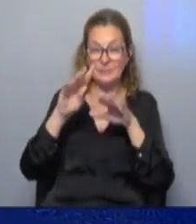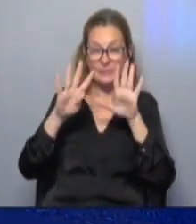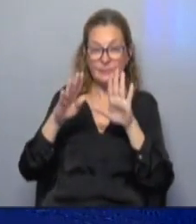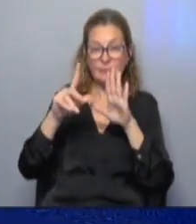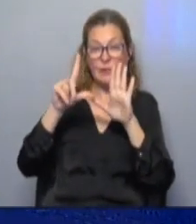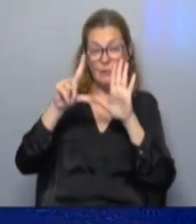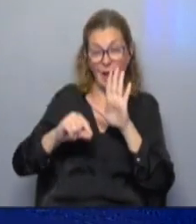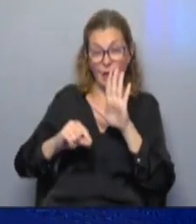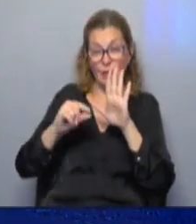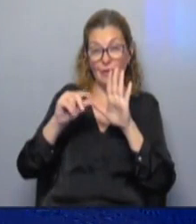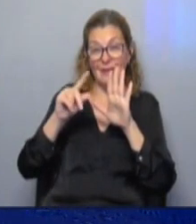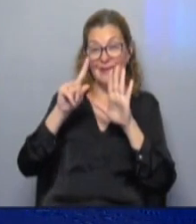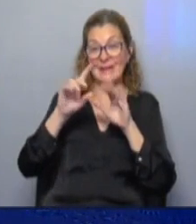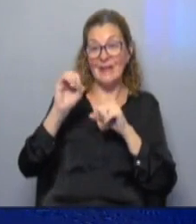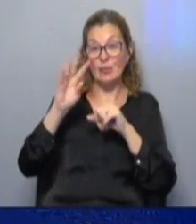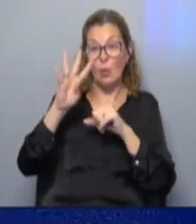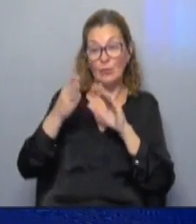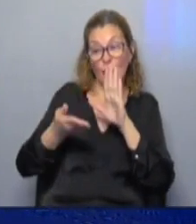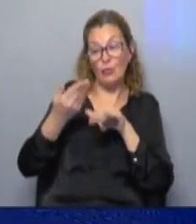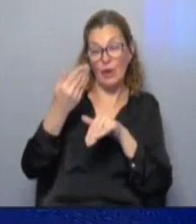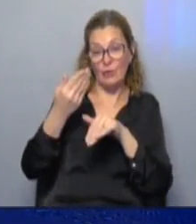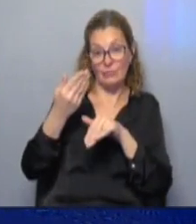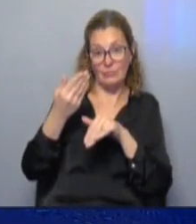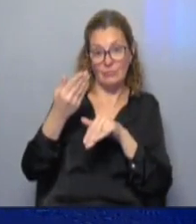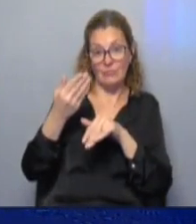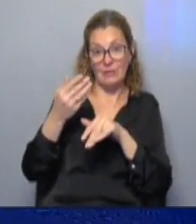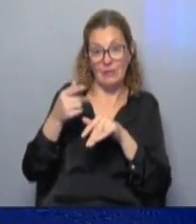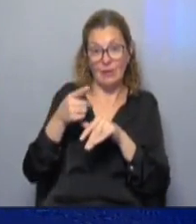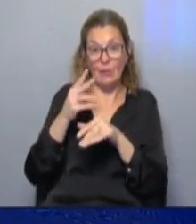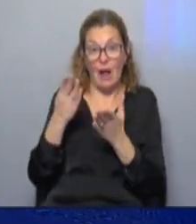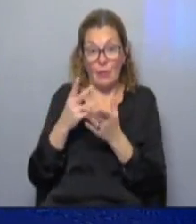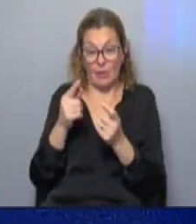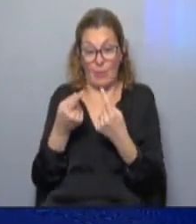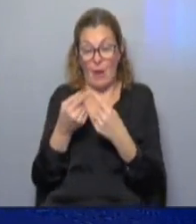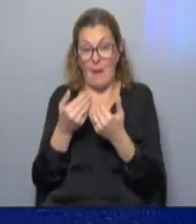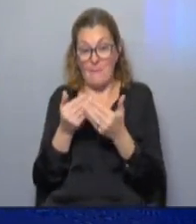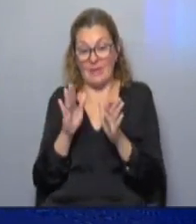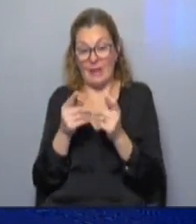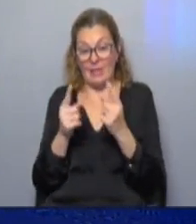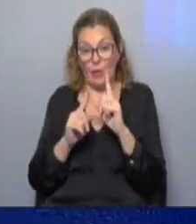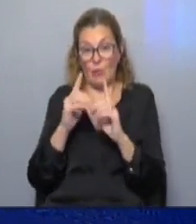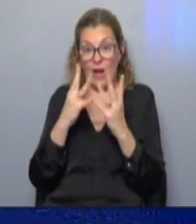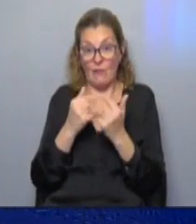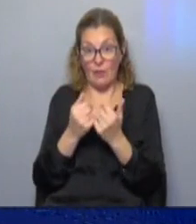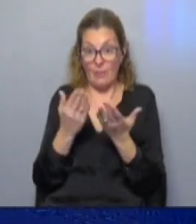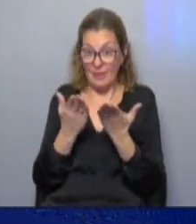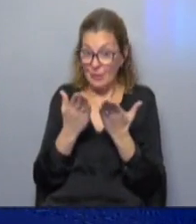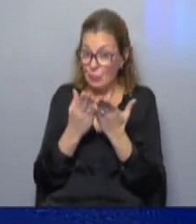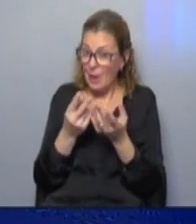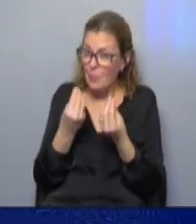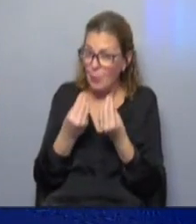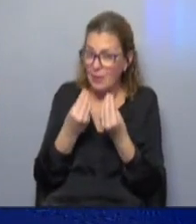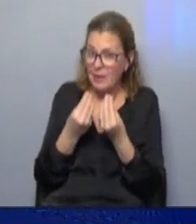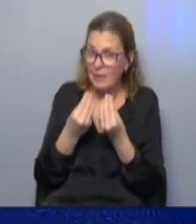bajaron su precio y 104 lo subieron y ahora sí es que se empieza a de alguna manera y había que estudiar las